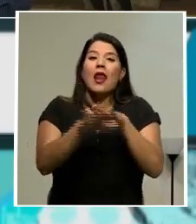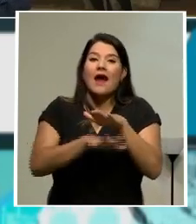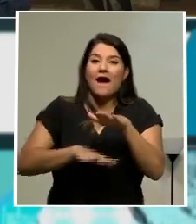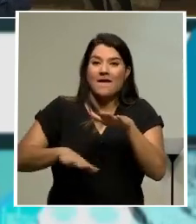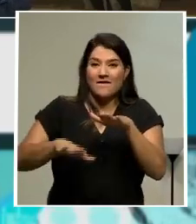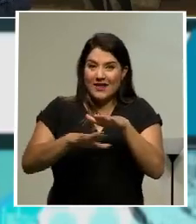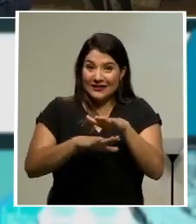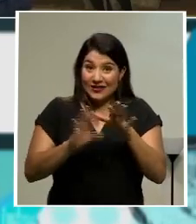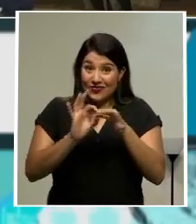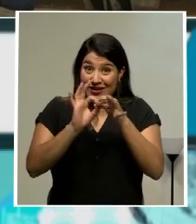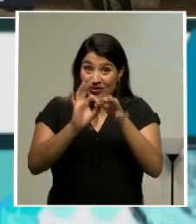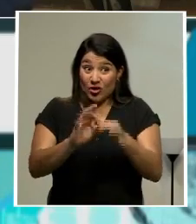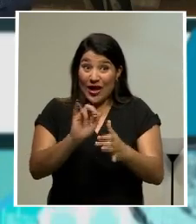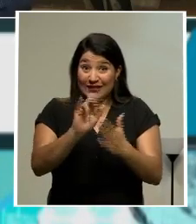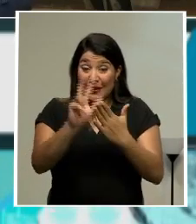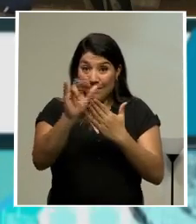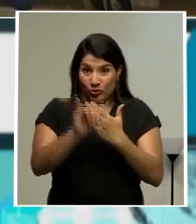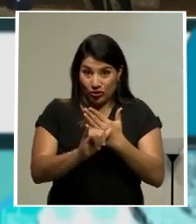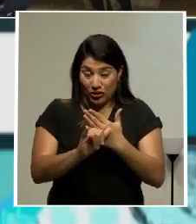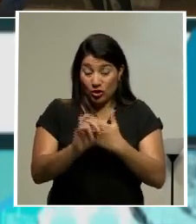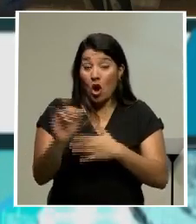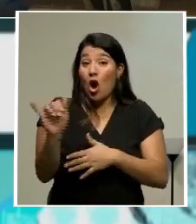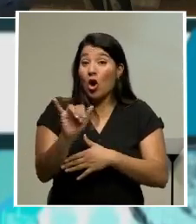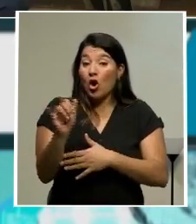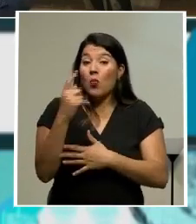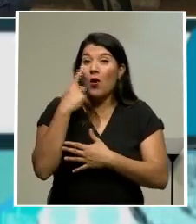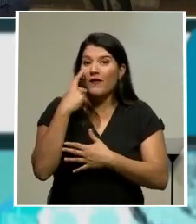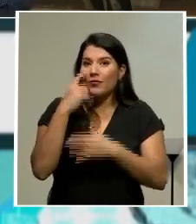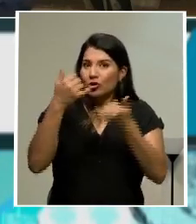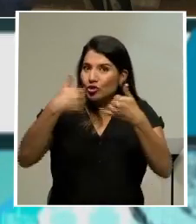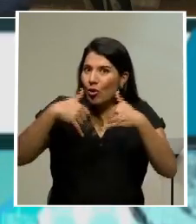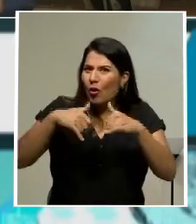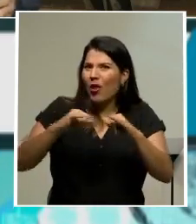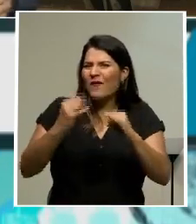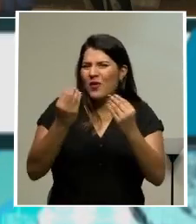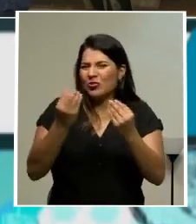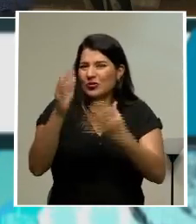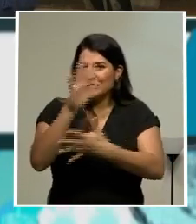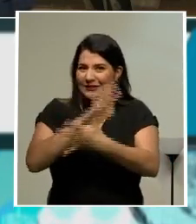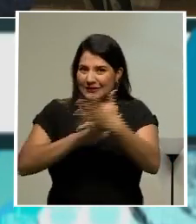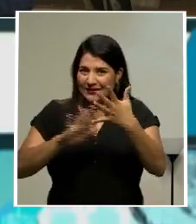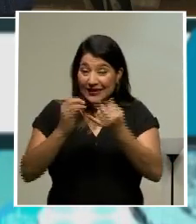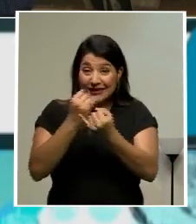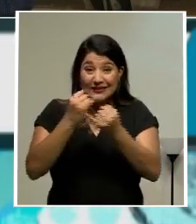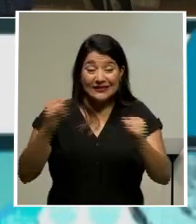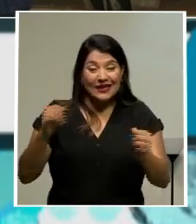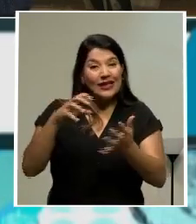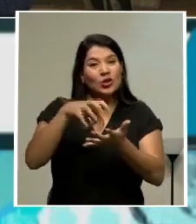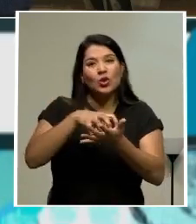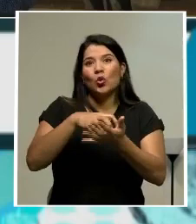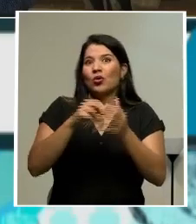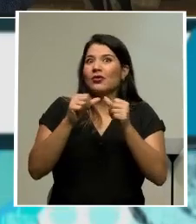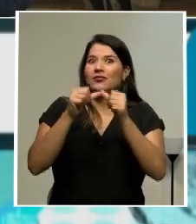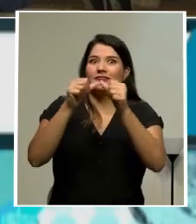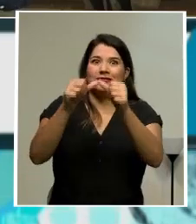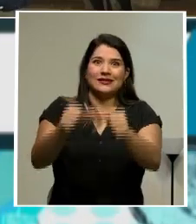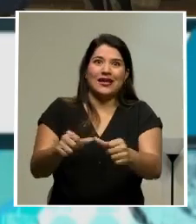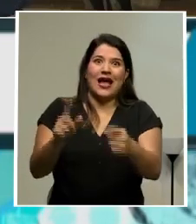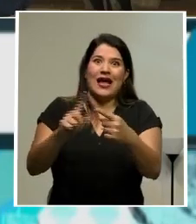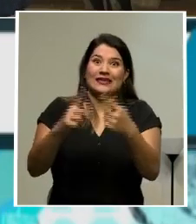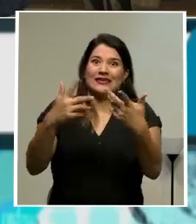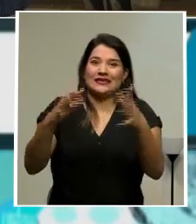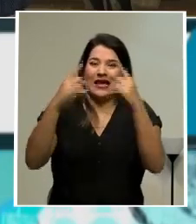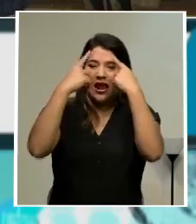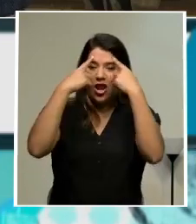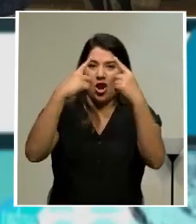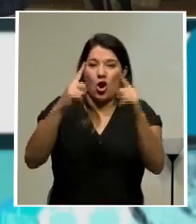polémico proyecto y que como vemos sigue generando controversias y sin duda alguna seguirá haciéndolo por lo menos hasta que se dé